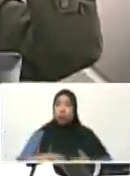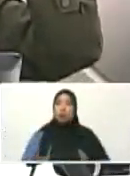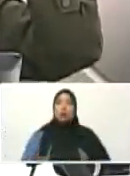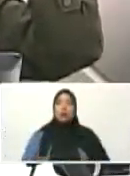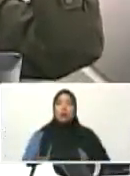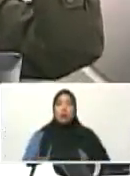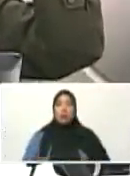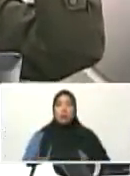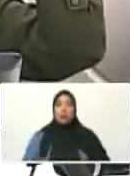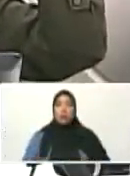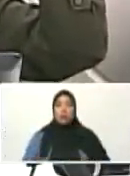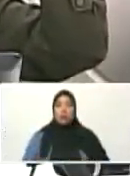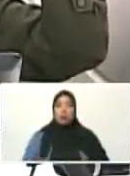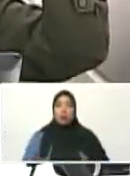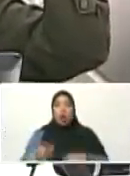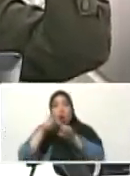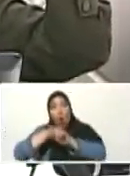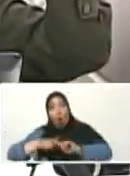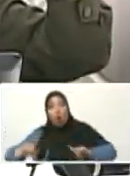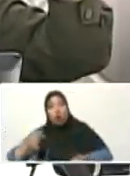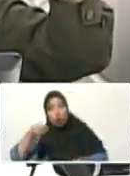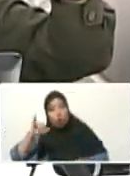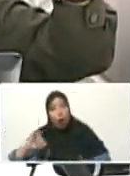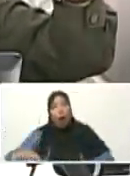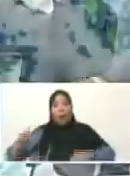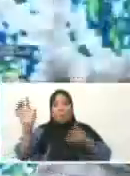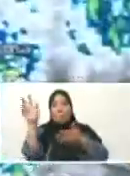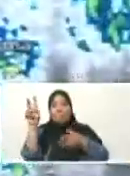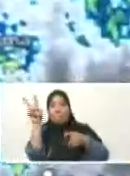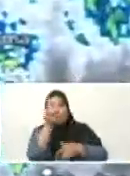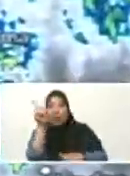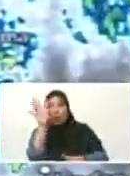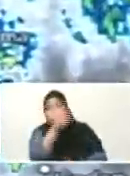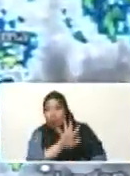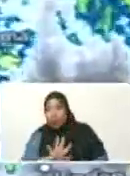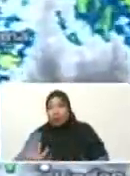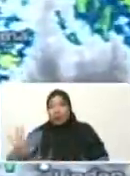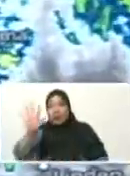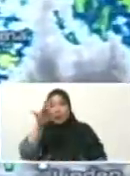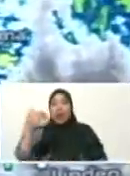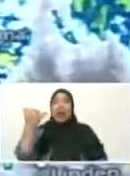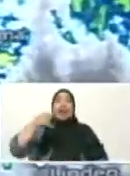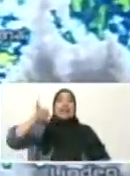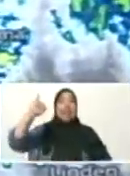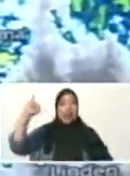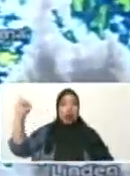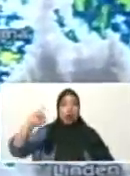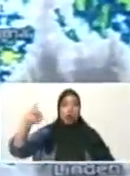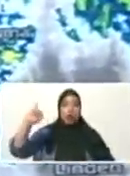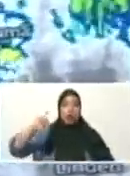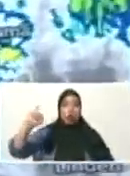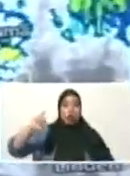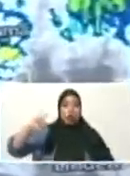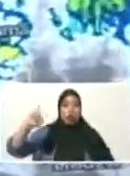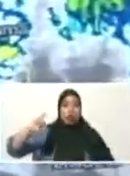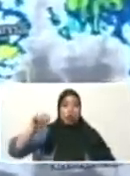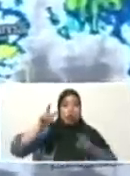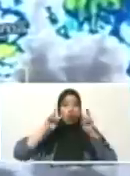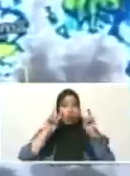en otro mapa de Meteorette. Aquí a mi izquierda, ustedes ven